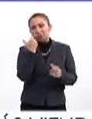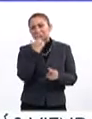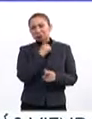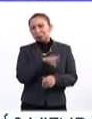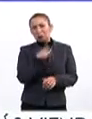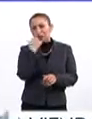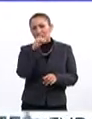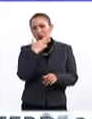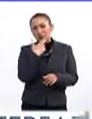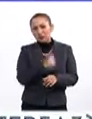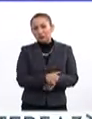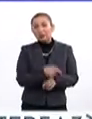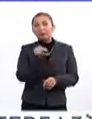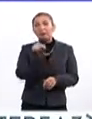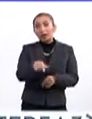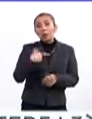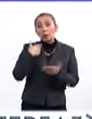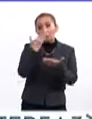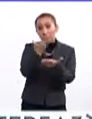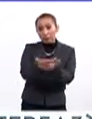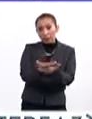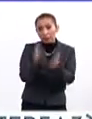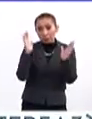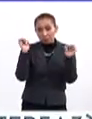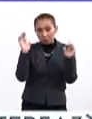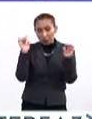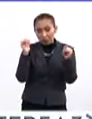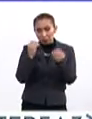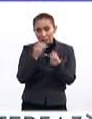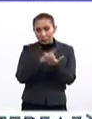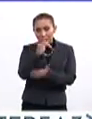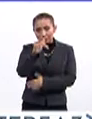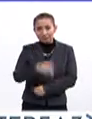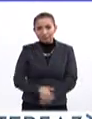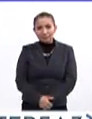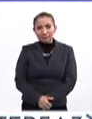chacarra. Me despido, un saludo.